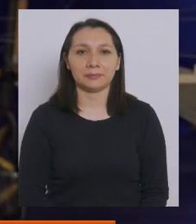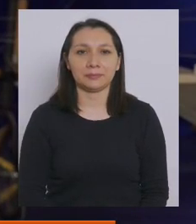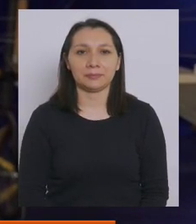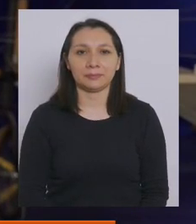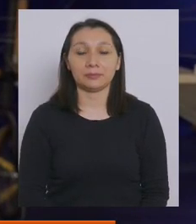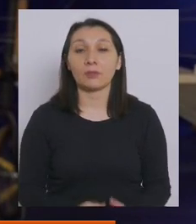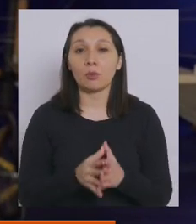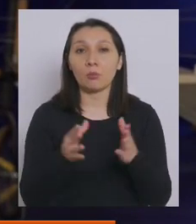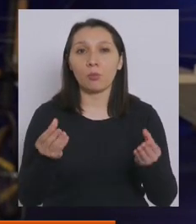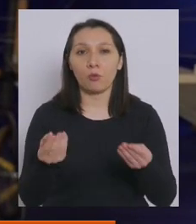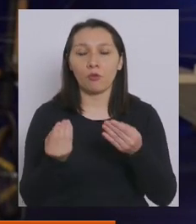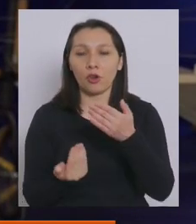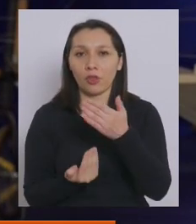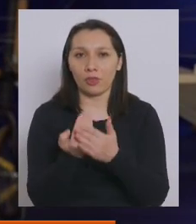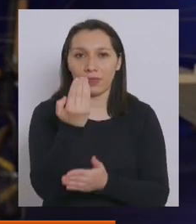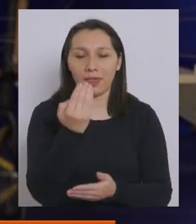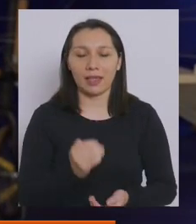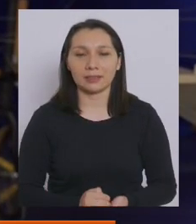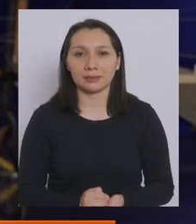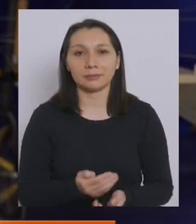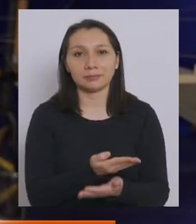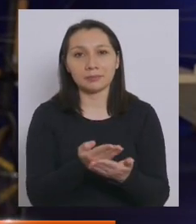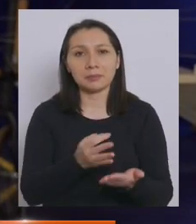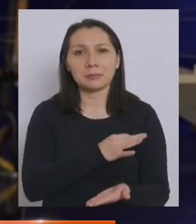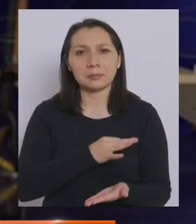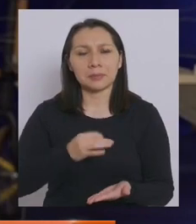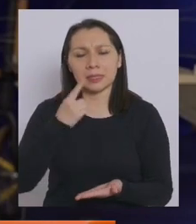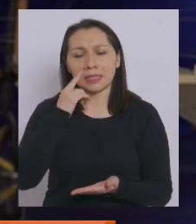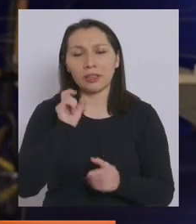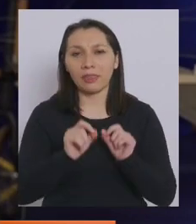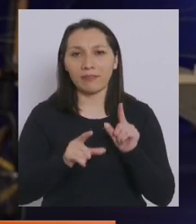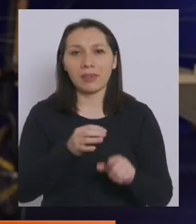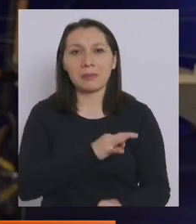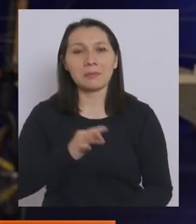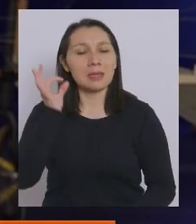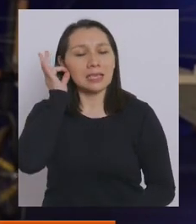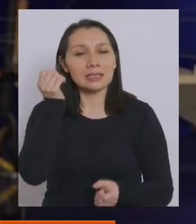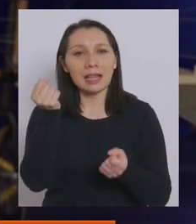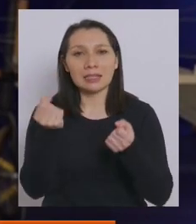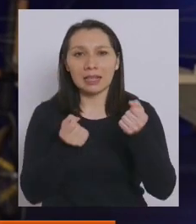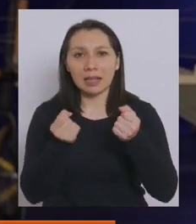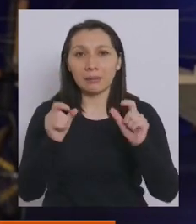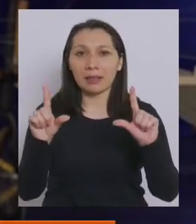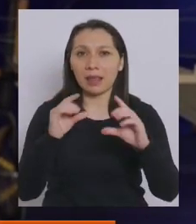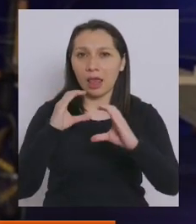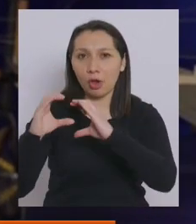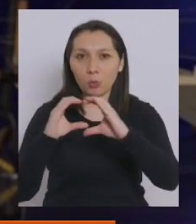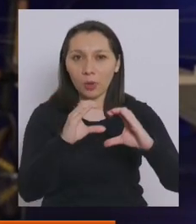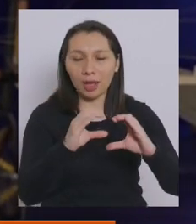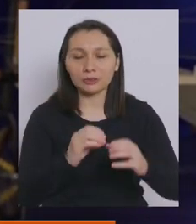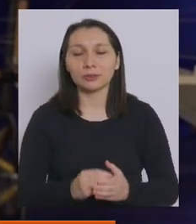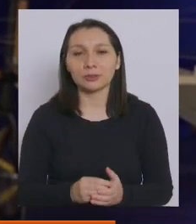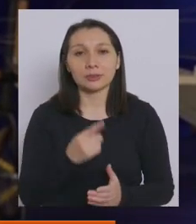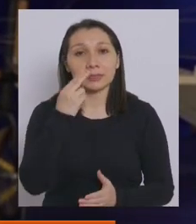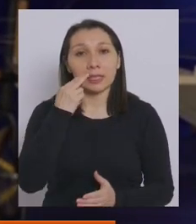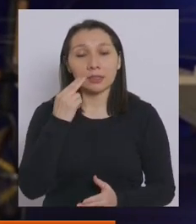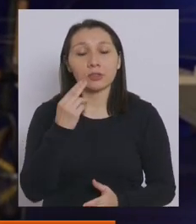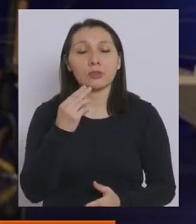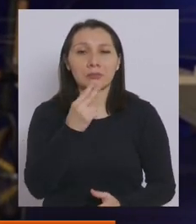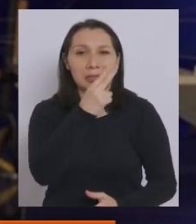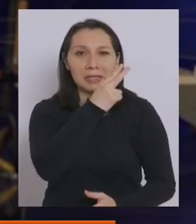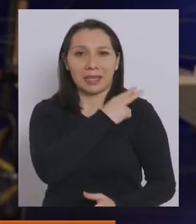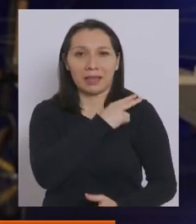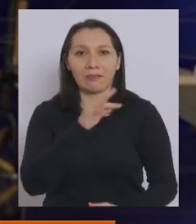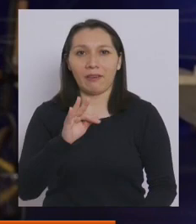Muy buenos días, señor ministro de Defensa, señora ministra de Transporte y Telecomunicaciones, señor comandante